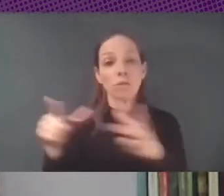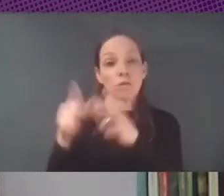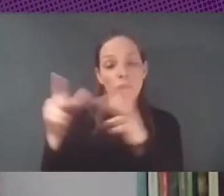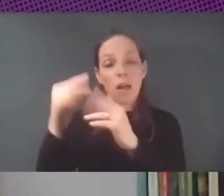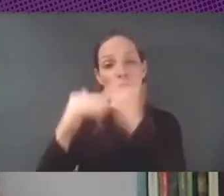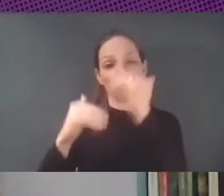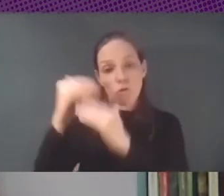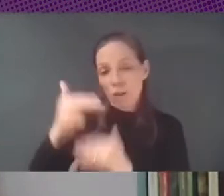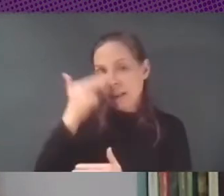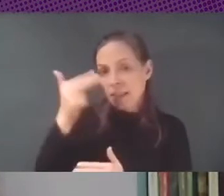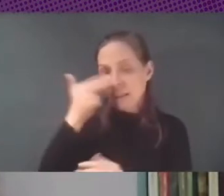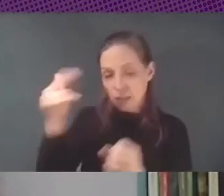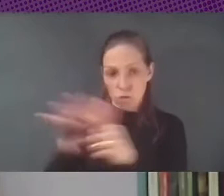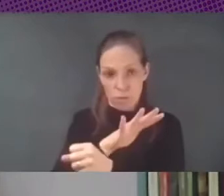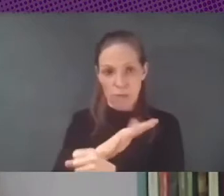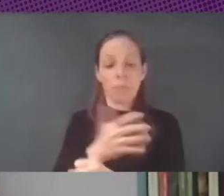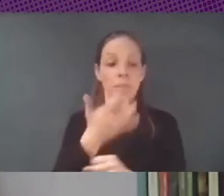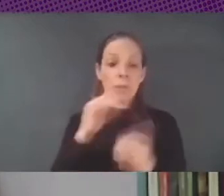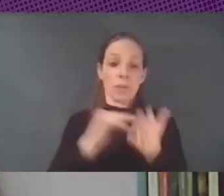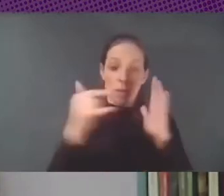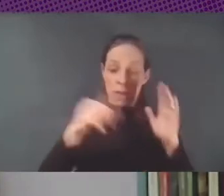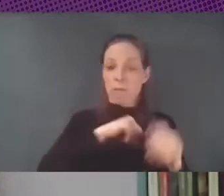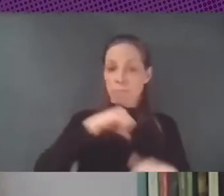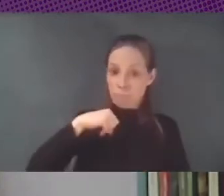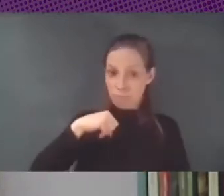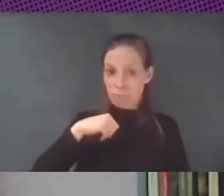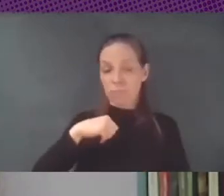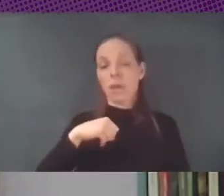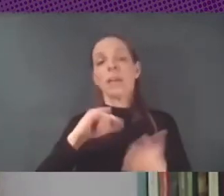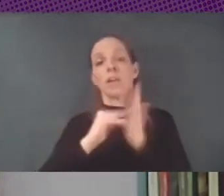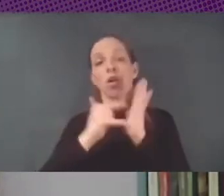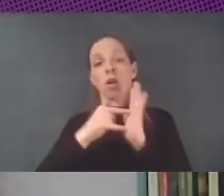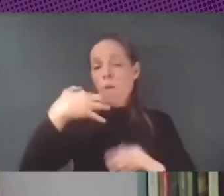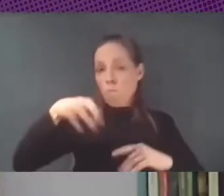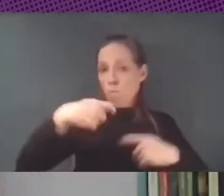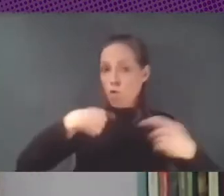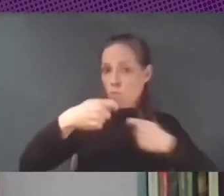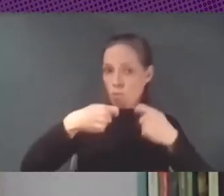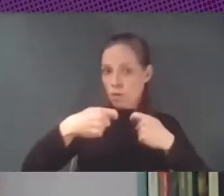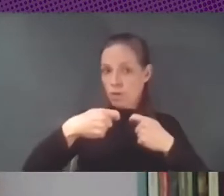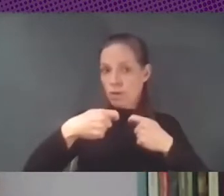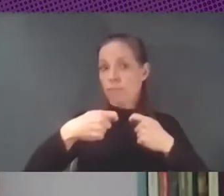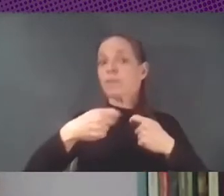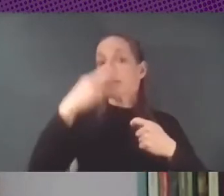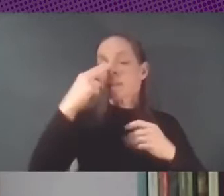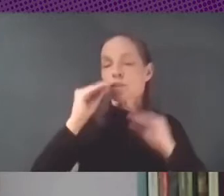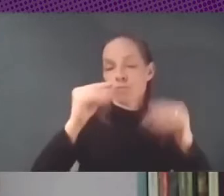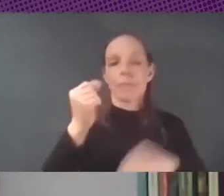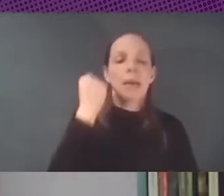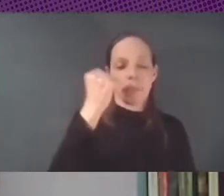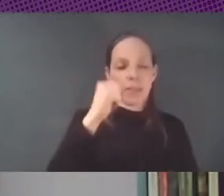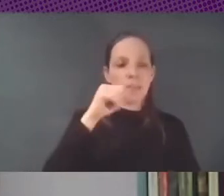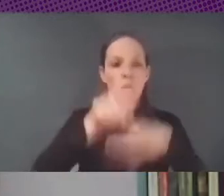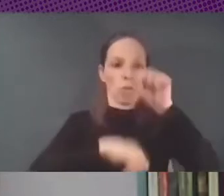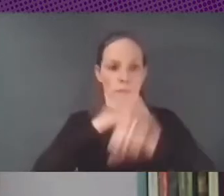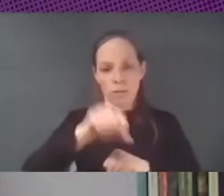tecnologías privativas y monopólicas estos intereses se marcan en la agenda del capitalismo el colonialismo el patriarcado